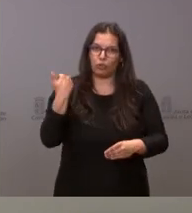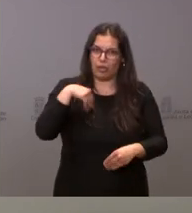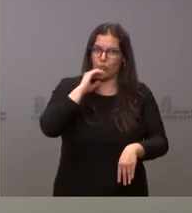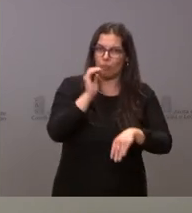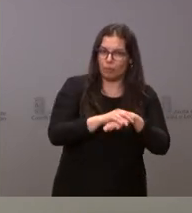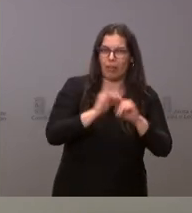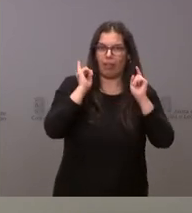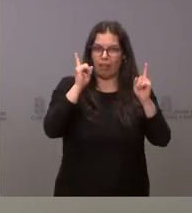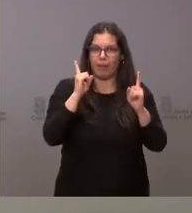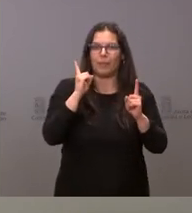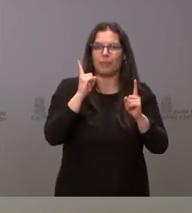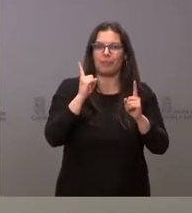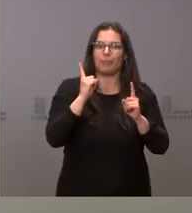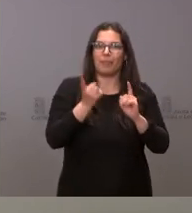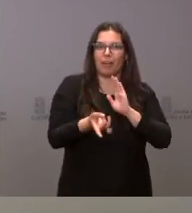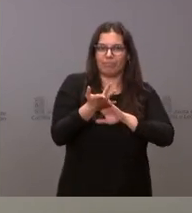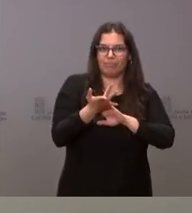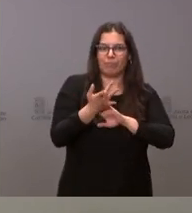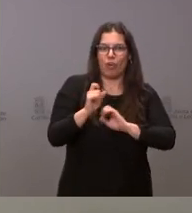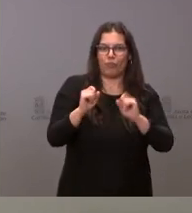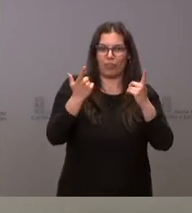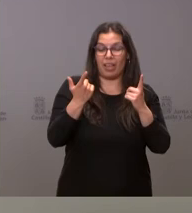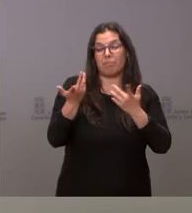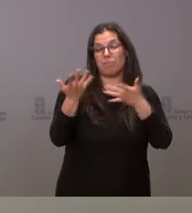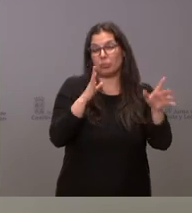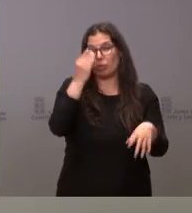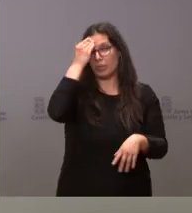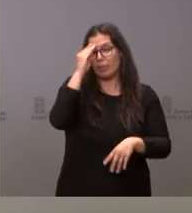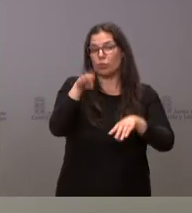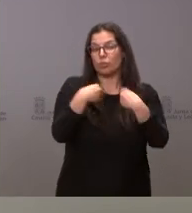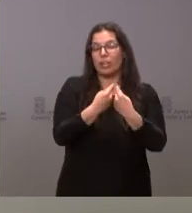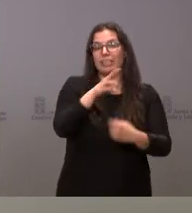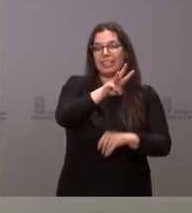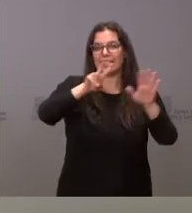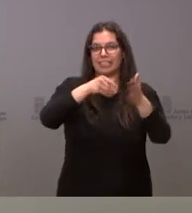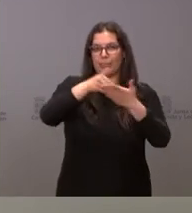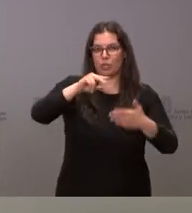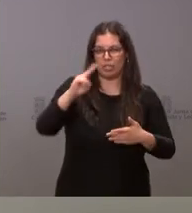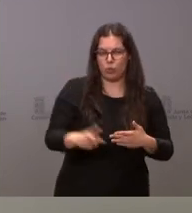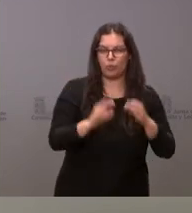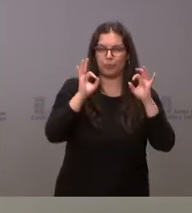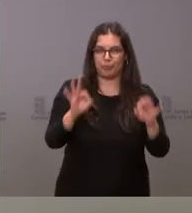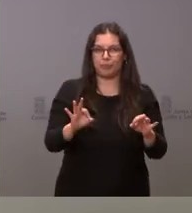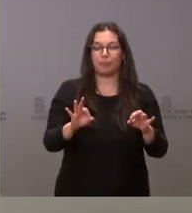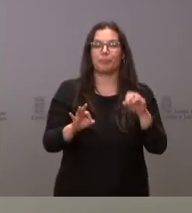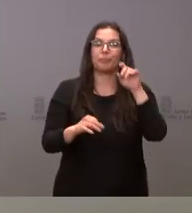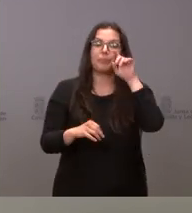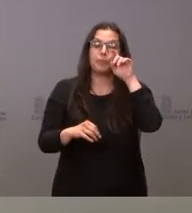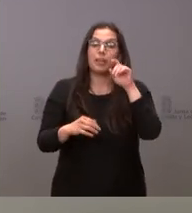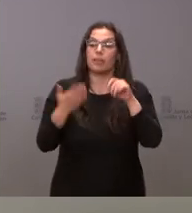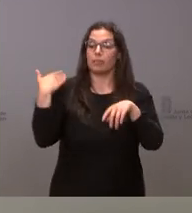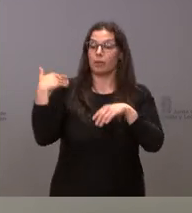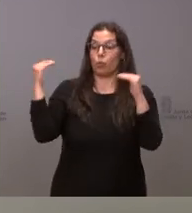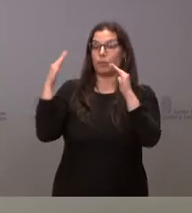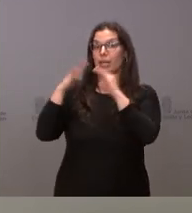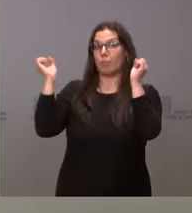que lo tenemos ya en marcha y está en vigor. El coste que estimamos es en torno a los 37 millones de euros. Junto con esta aprobación hicimos dos